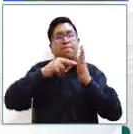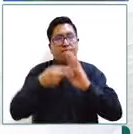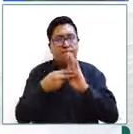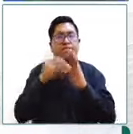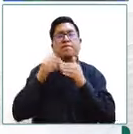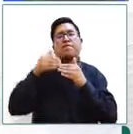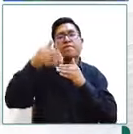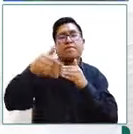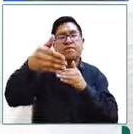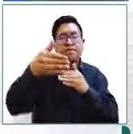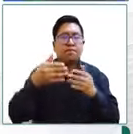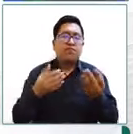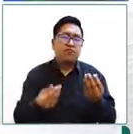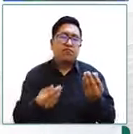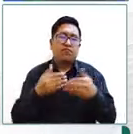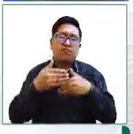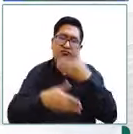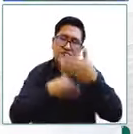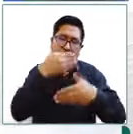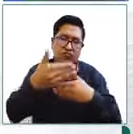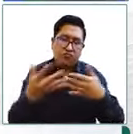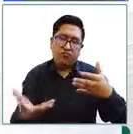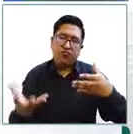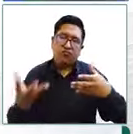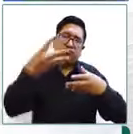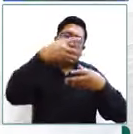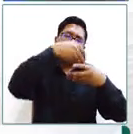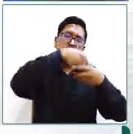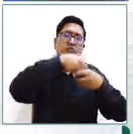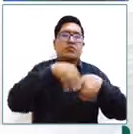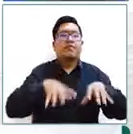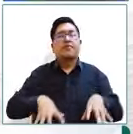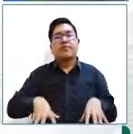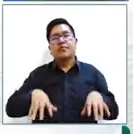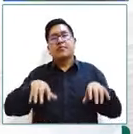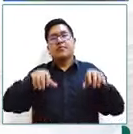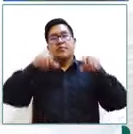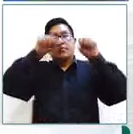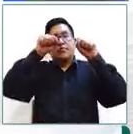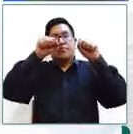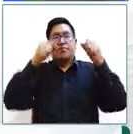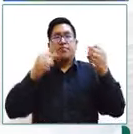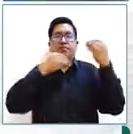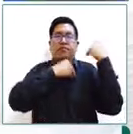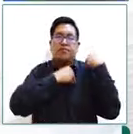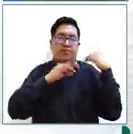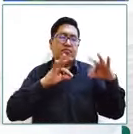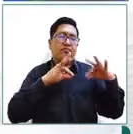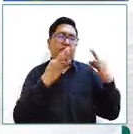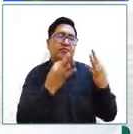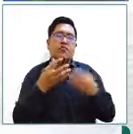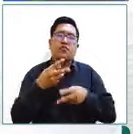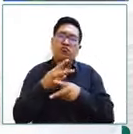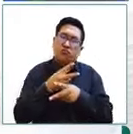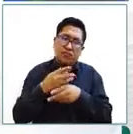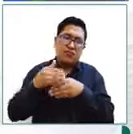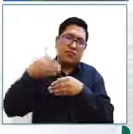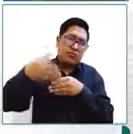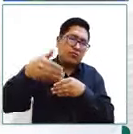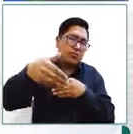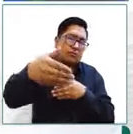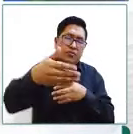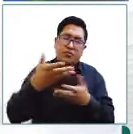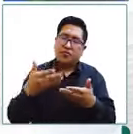esta etapa diagnóstica para trabajar y que puedan ellos asumir más adelante a través de la reintegración familiar, el cuidado, atención y